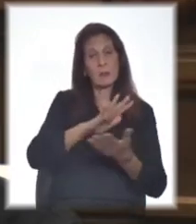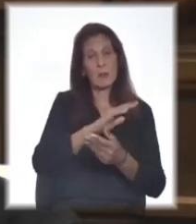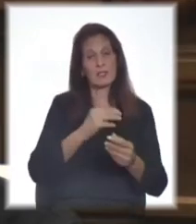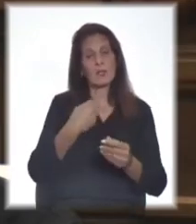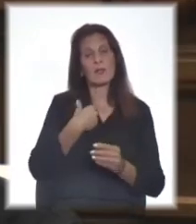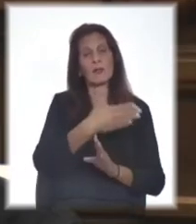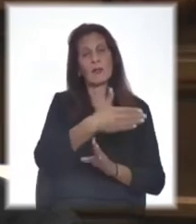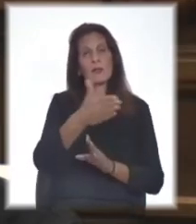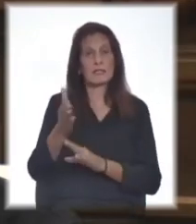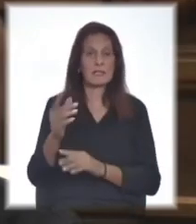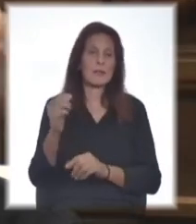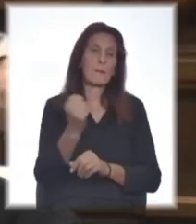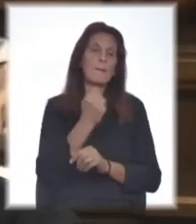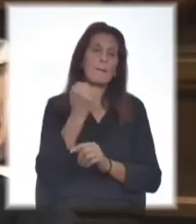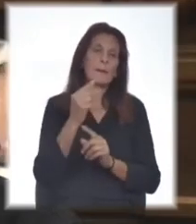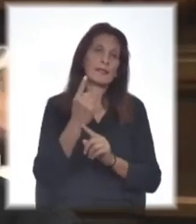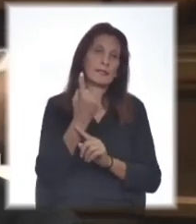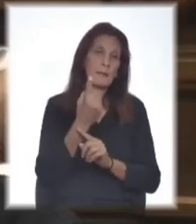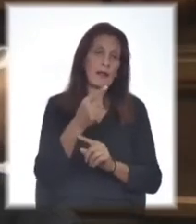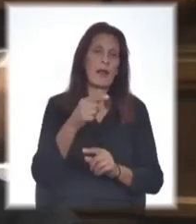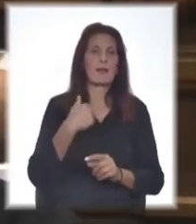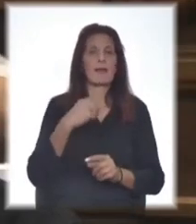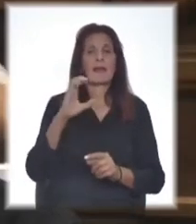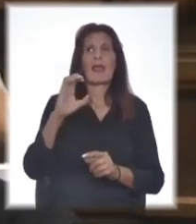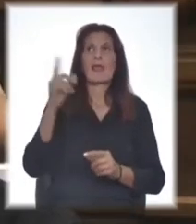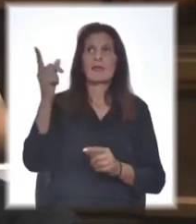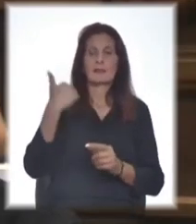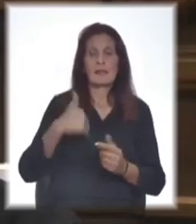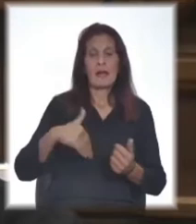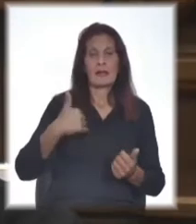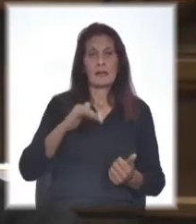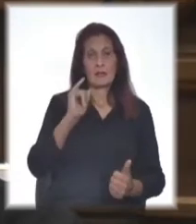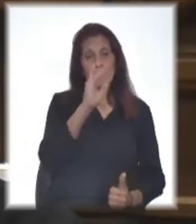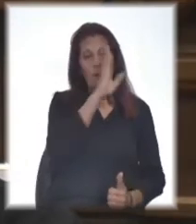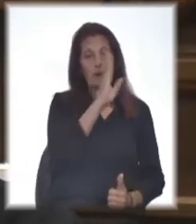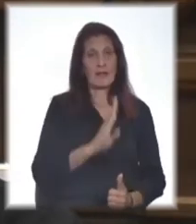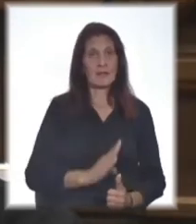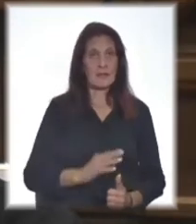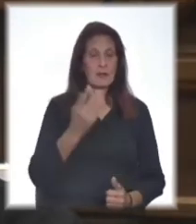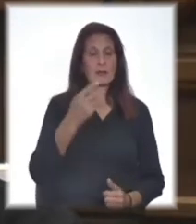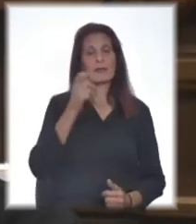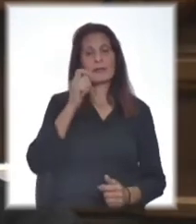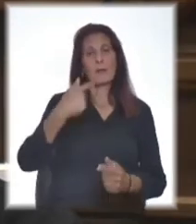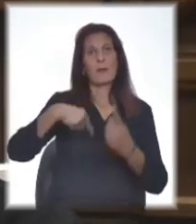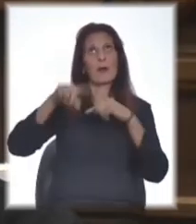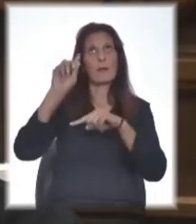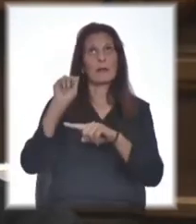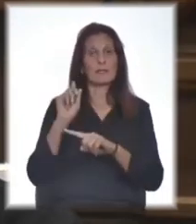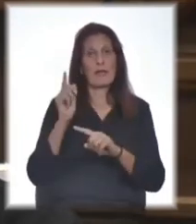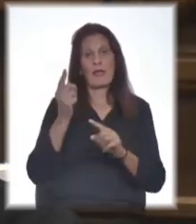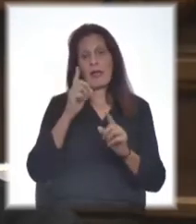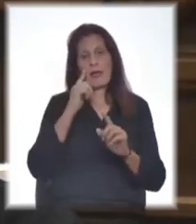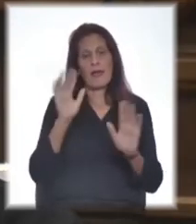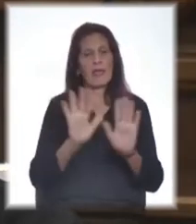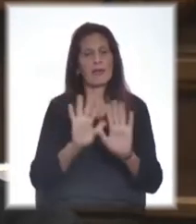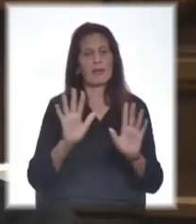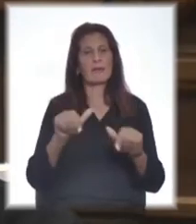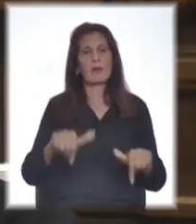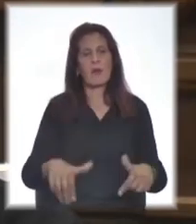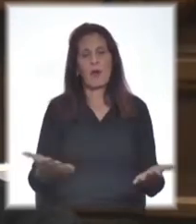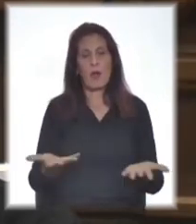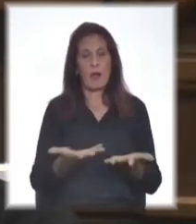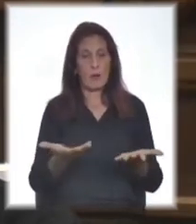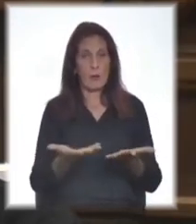vecinos, nuestros principales clientes extranjeros, argentinos y brasileños, la temporada pasada no tiene absolutamente nada que ver con la actual